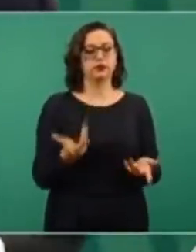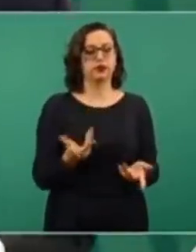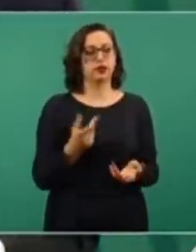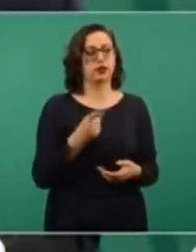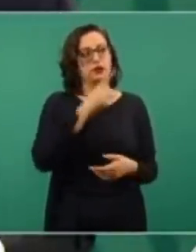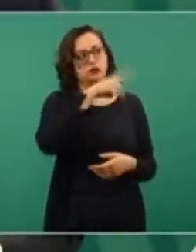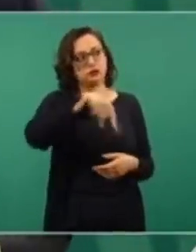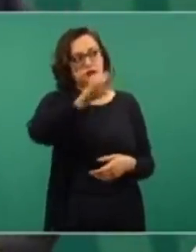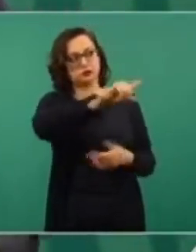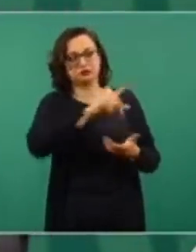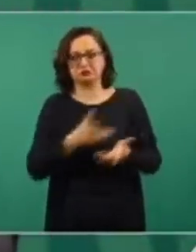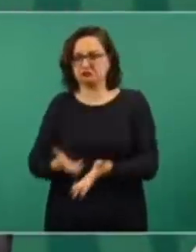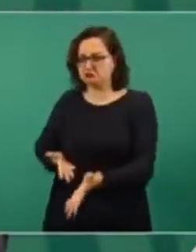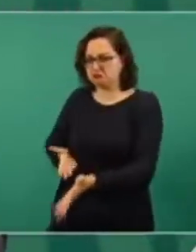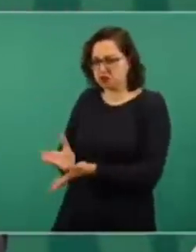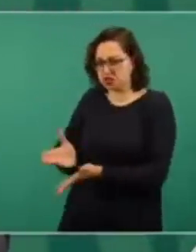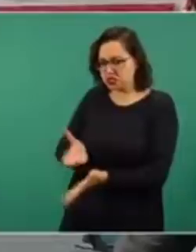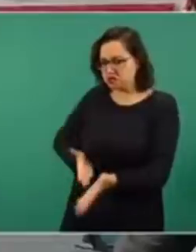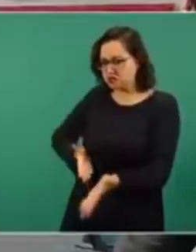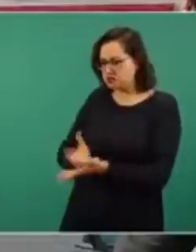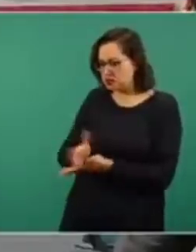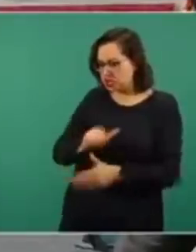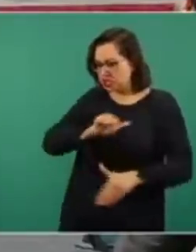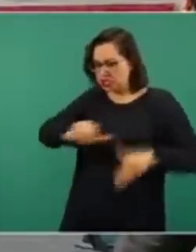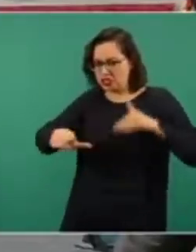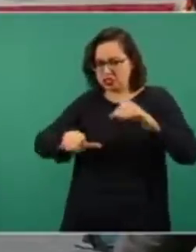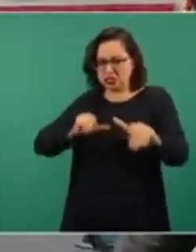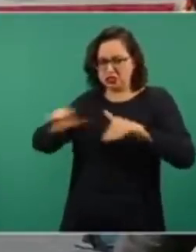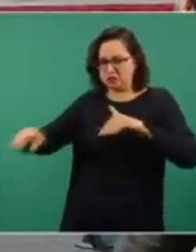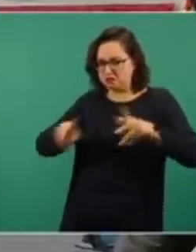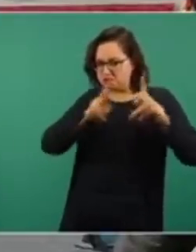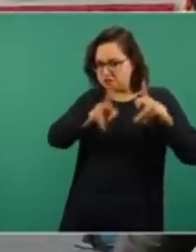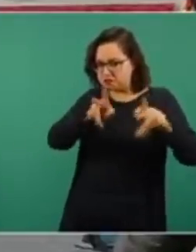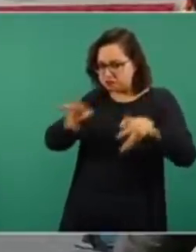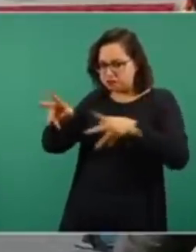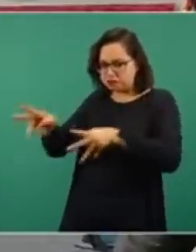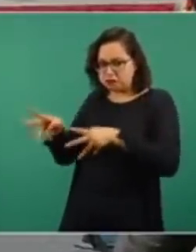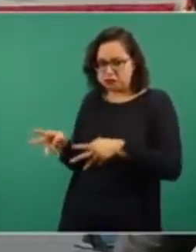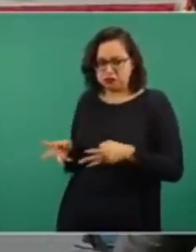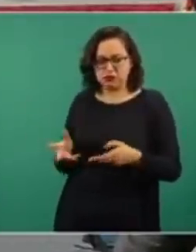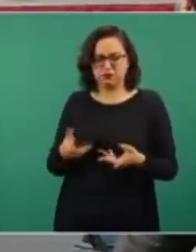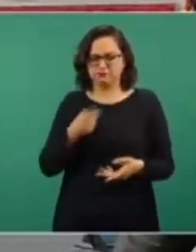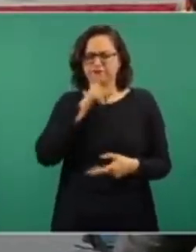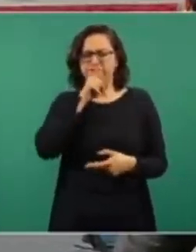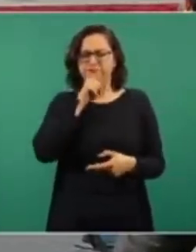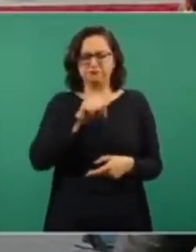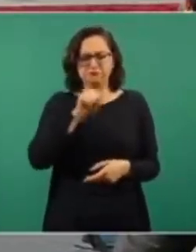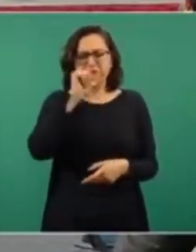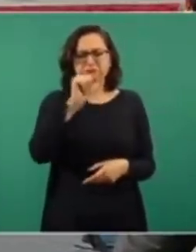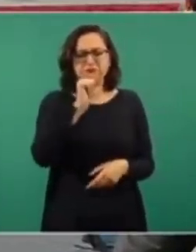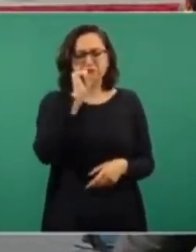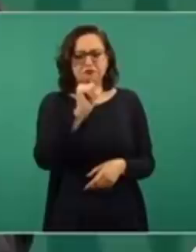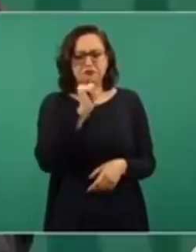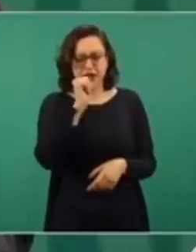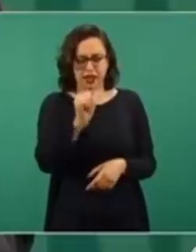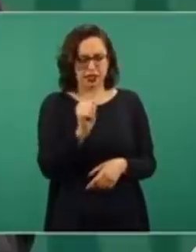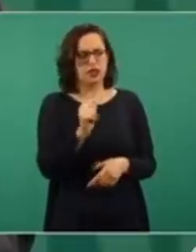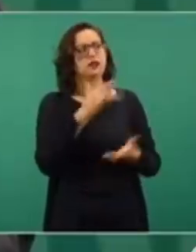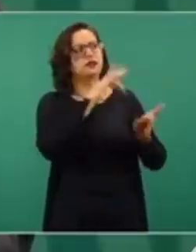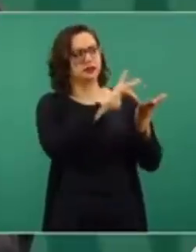interfiera y no violenta nuestros